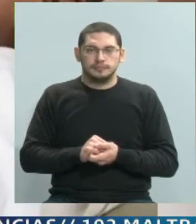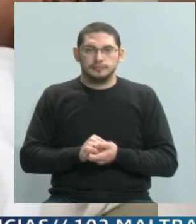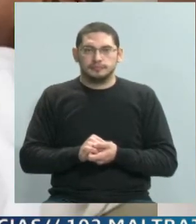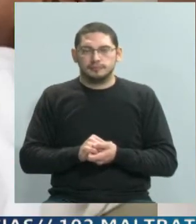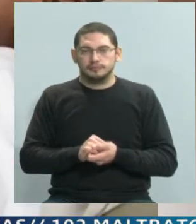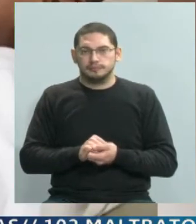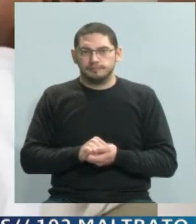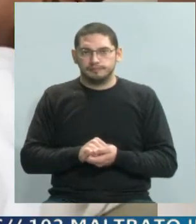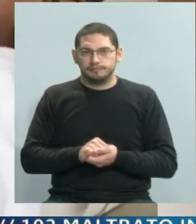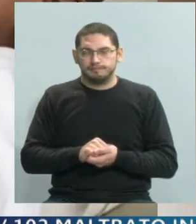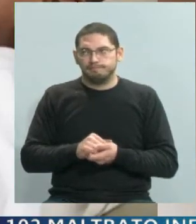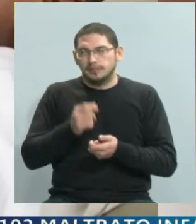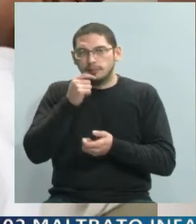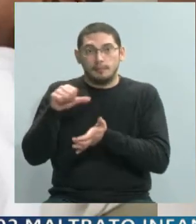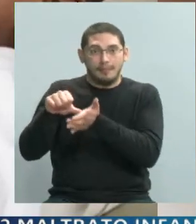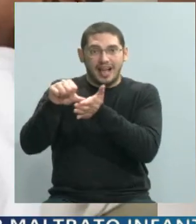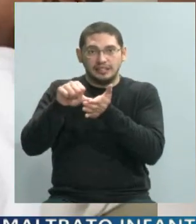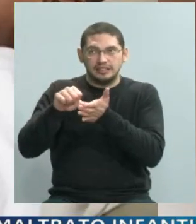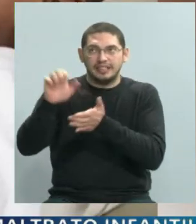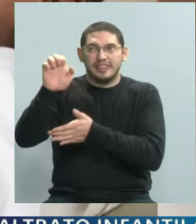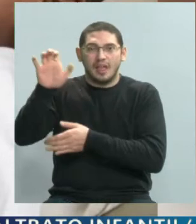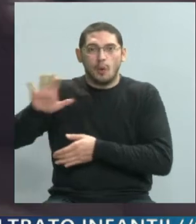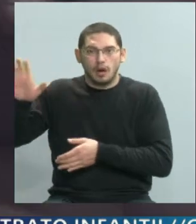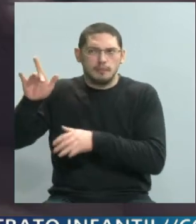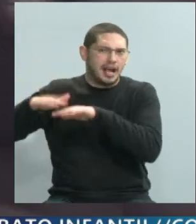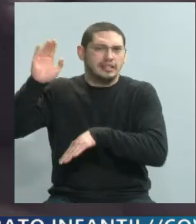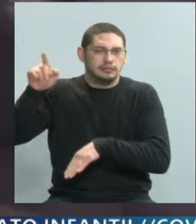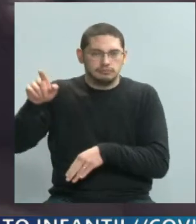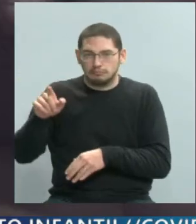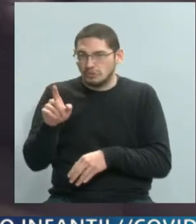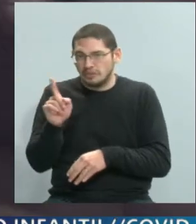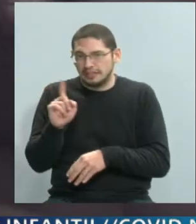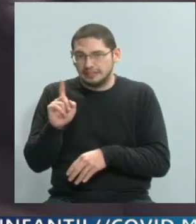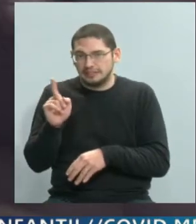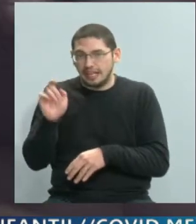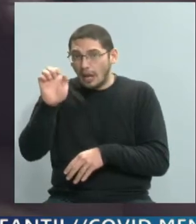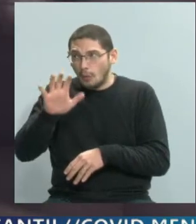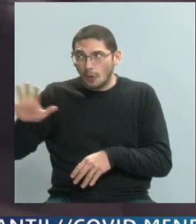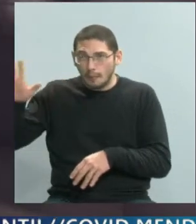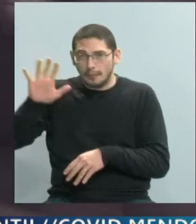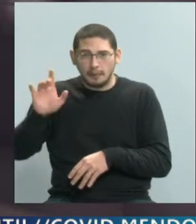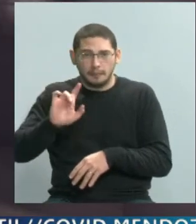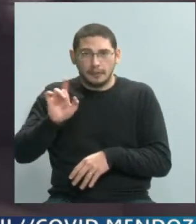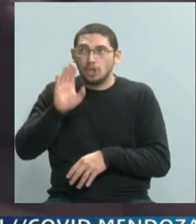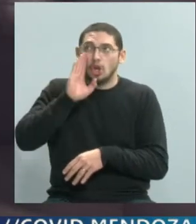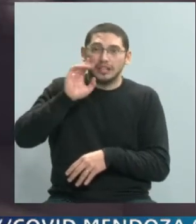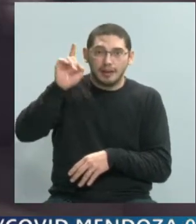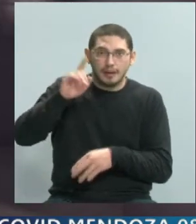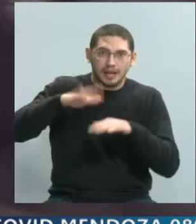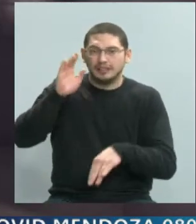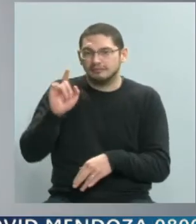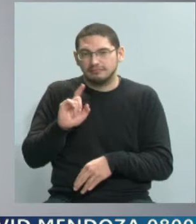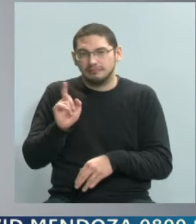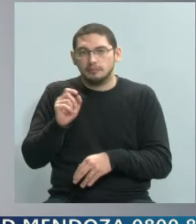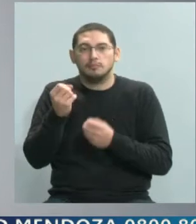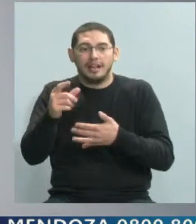en países europeos. No, no es así. No es más común en países europeos o norteamericanos, sino que nosotros